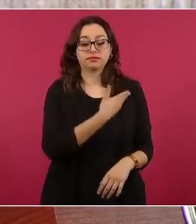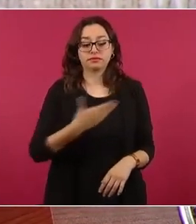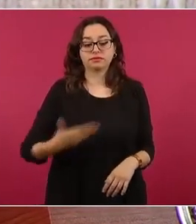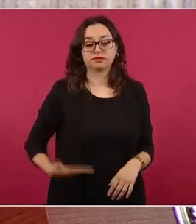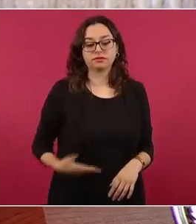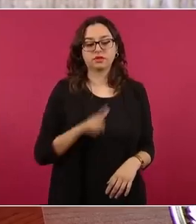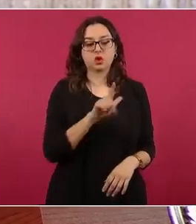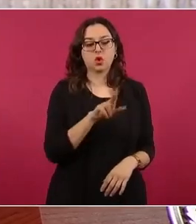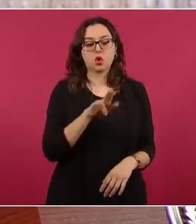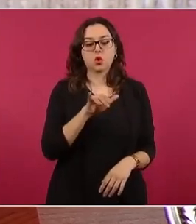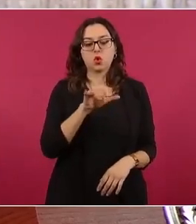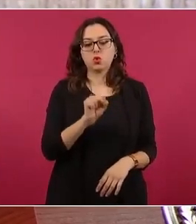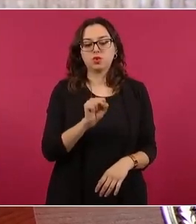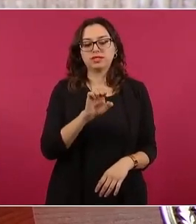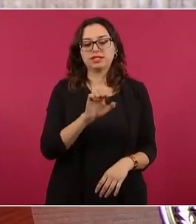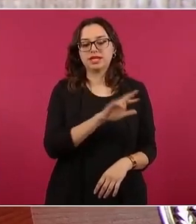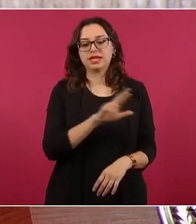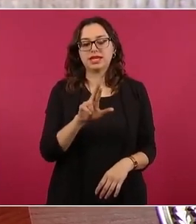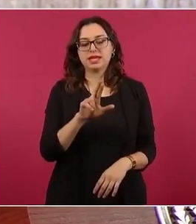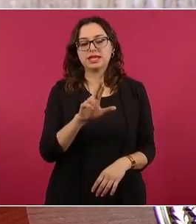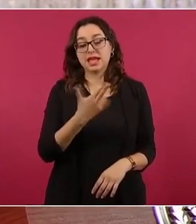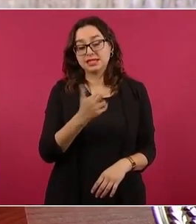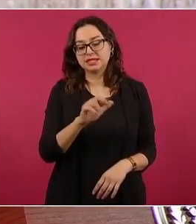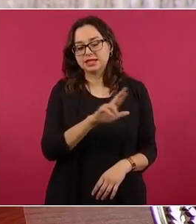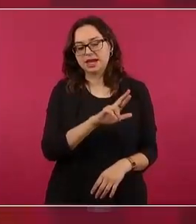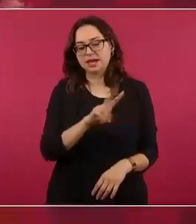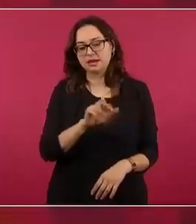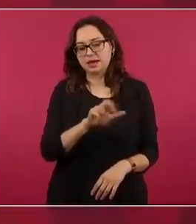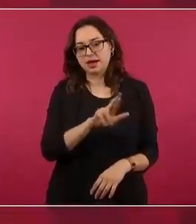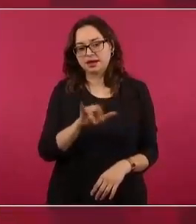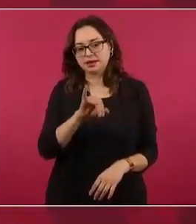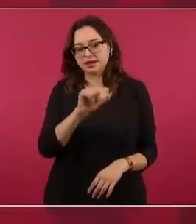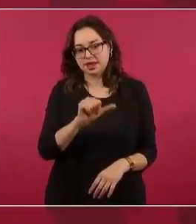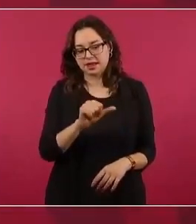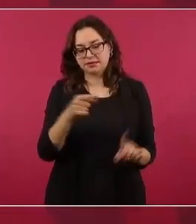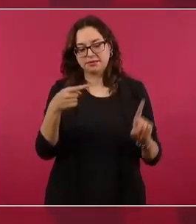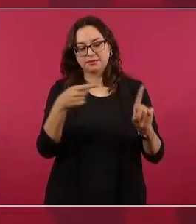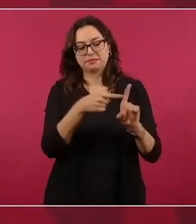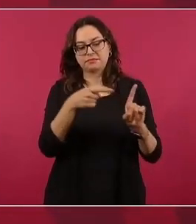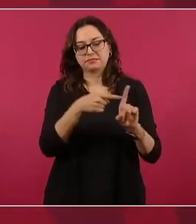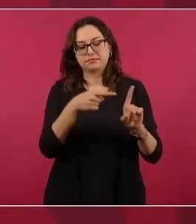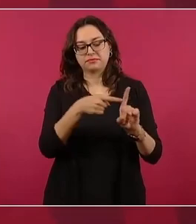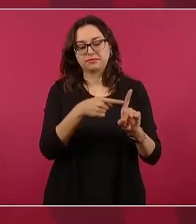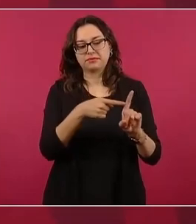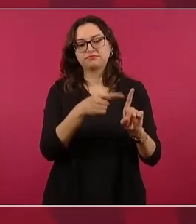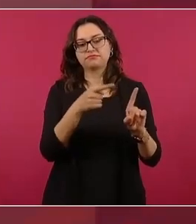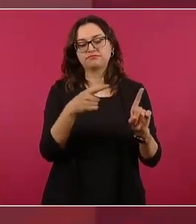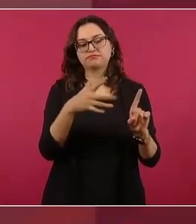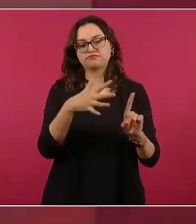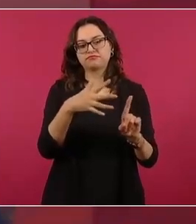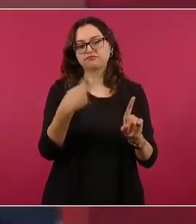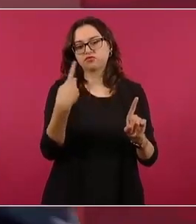acostumbraba de que en su momento